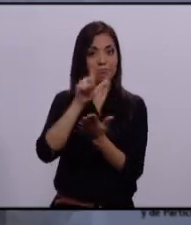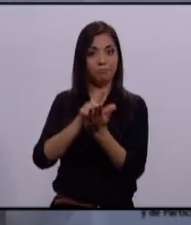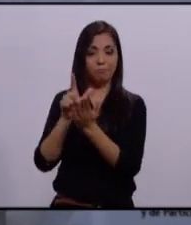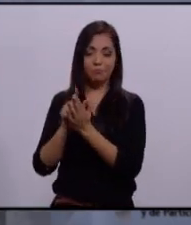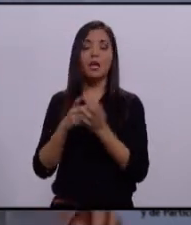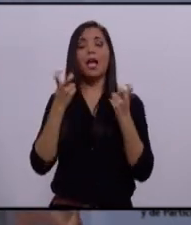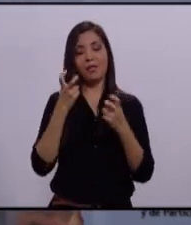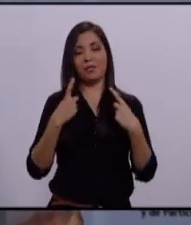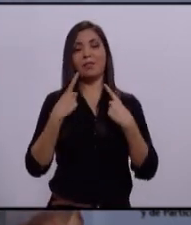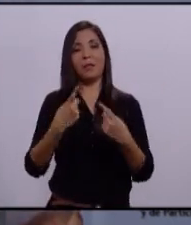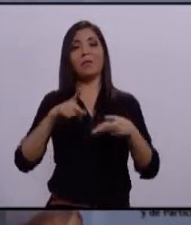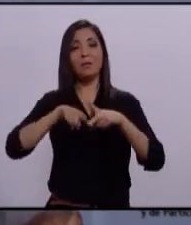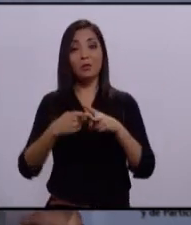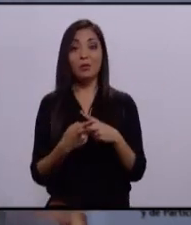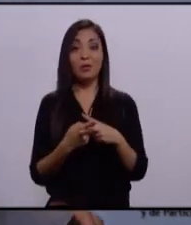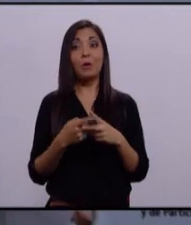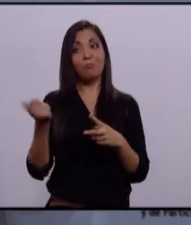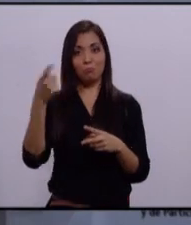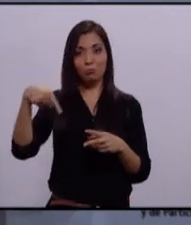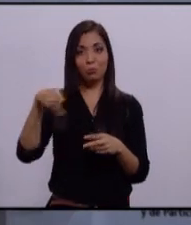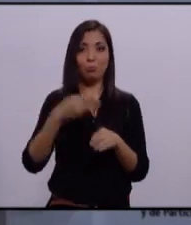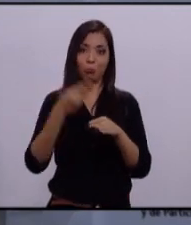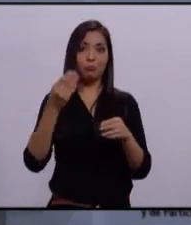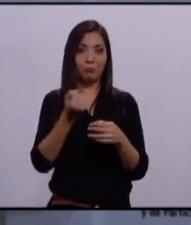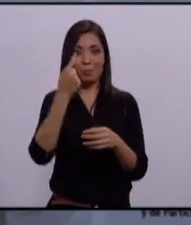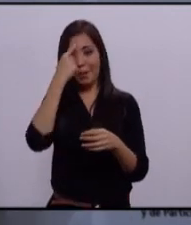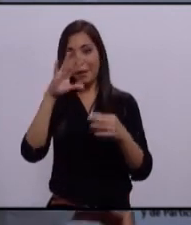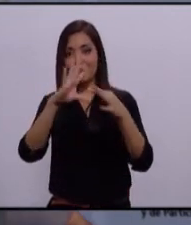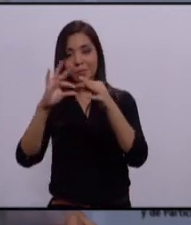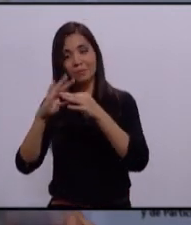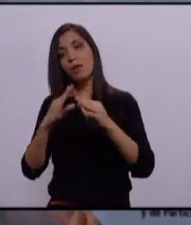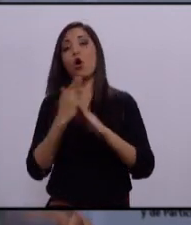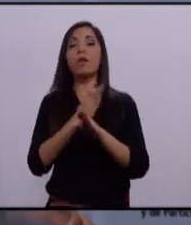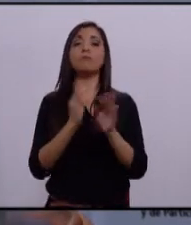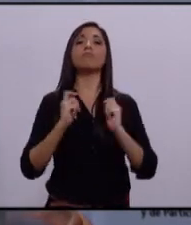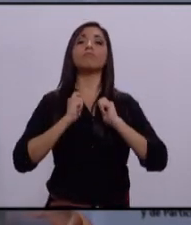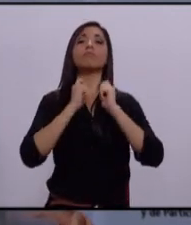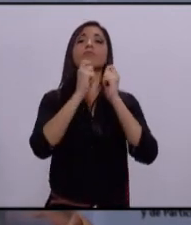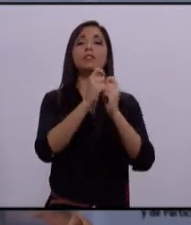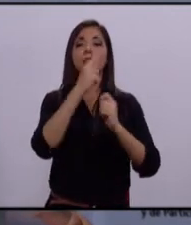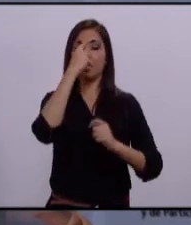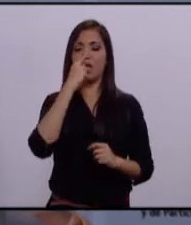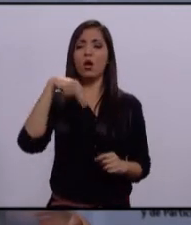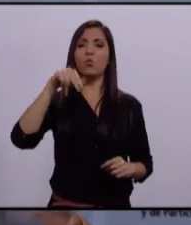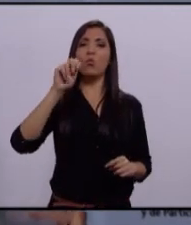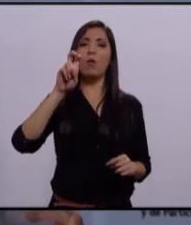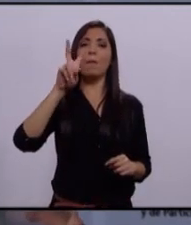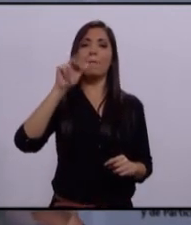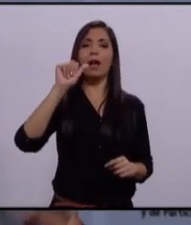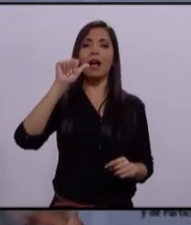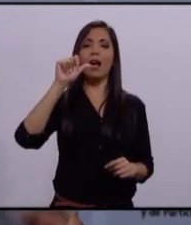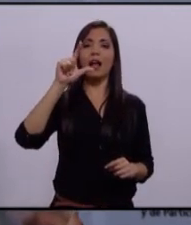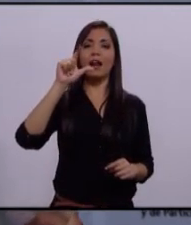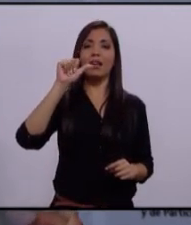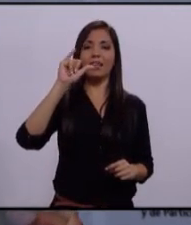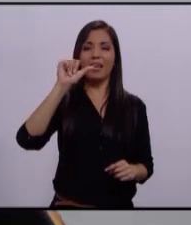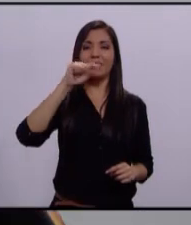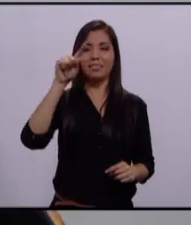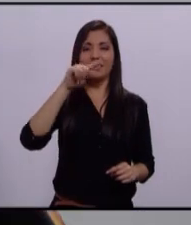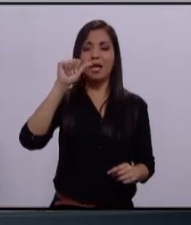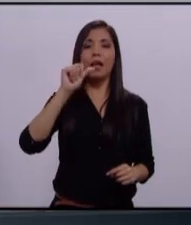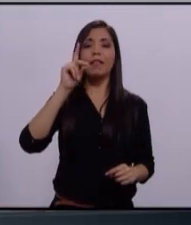bienvenidos a todos, mucha suerte y cedemos el uso de la voz al candidato de Nueva Alianza de Light Rodríguez.